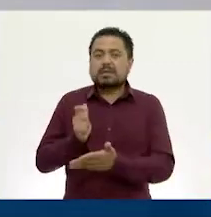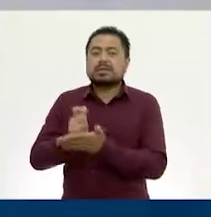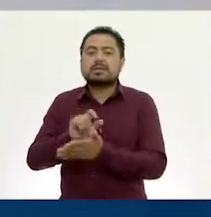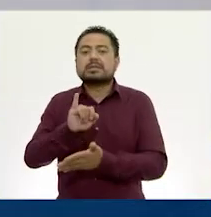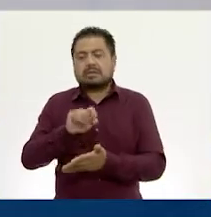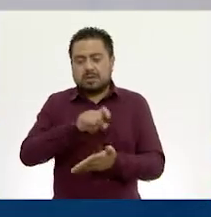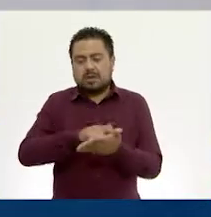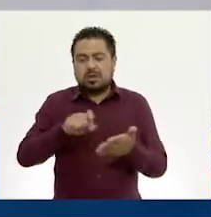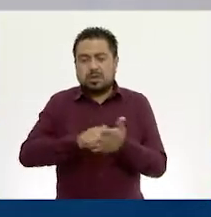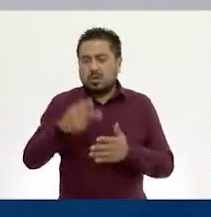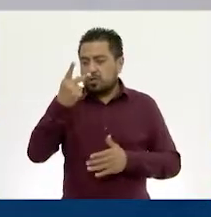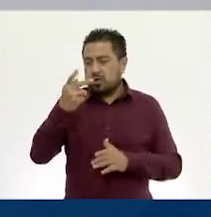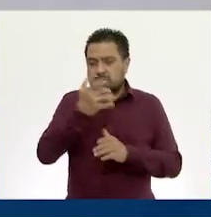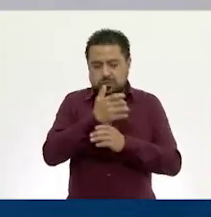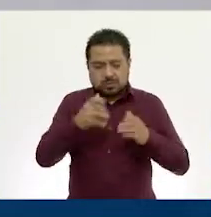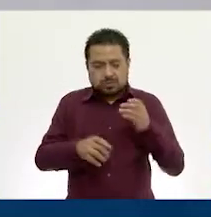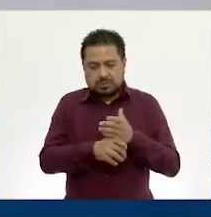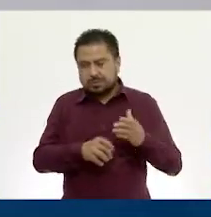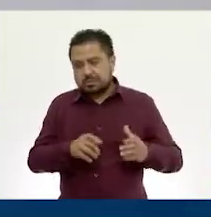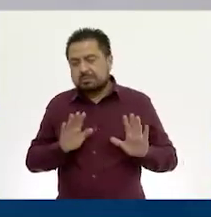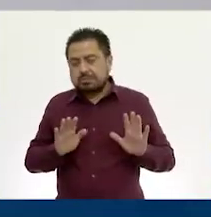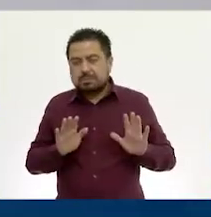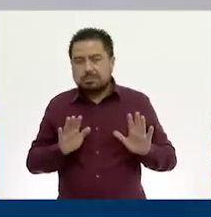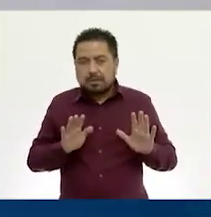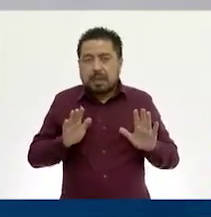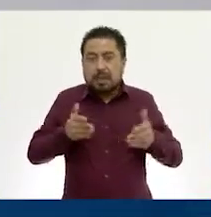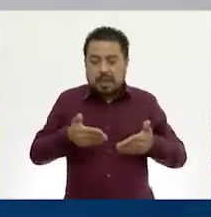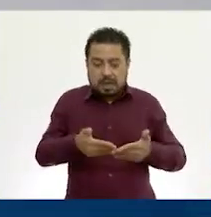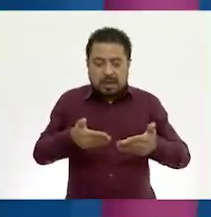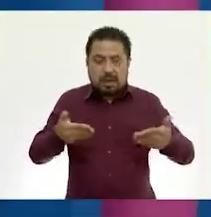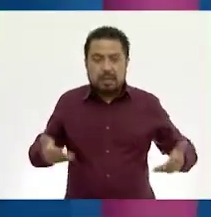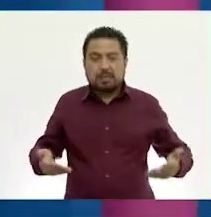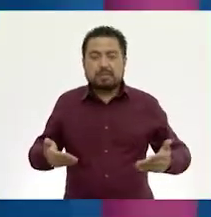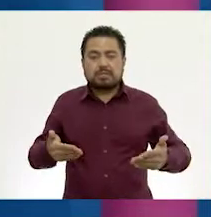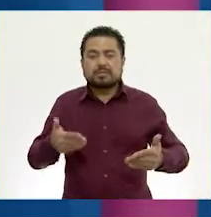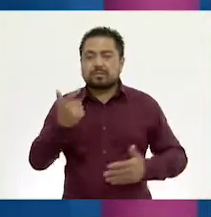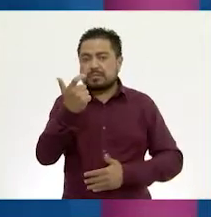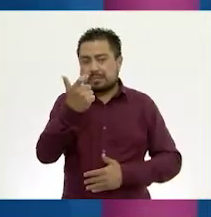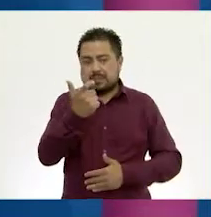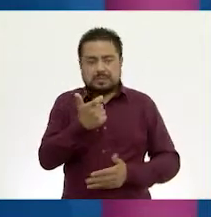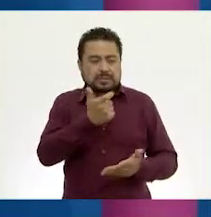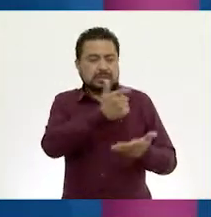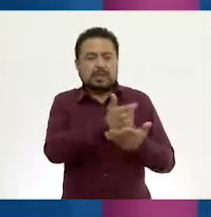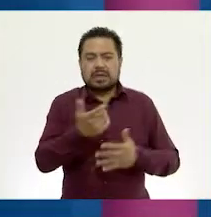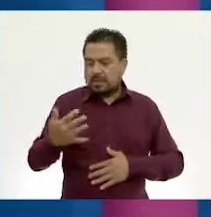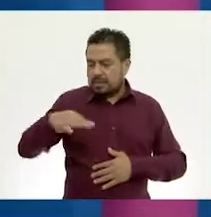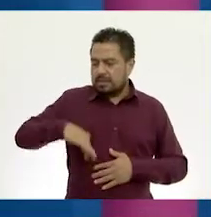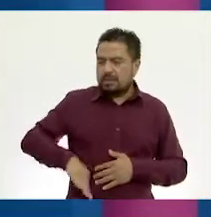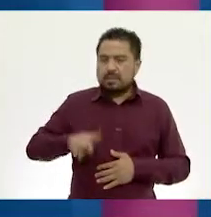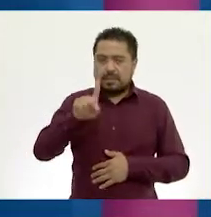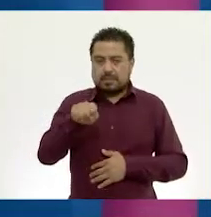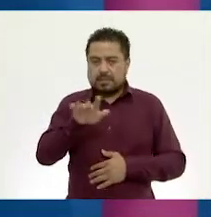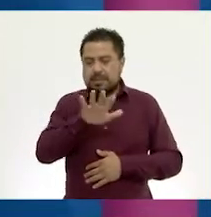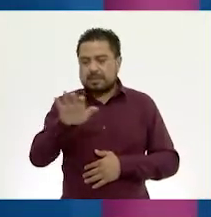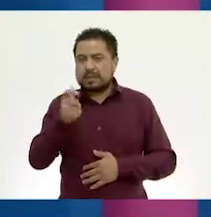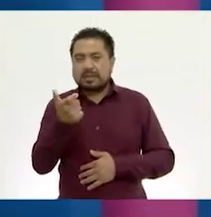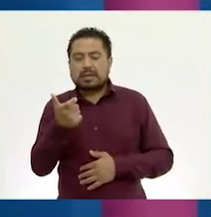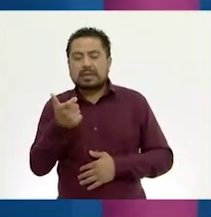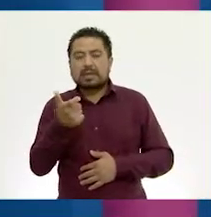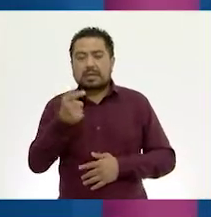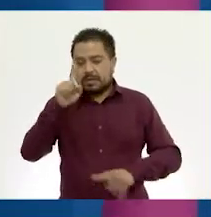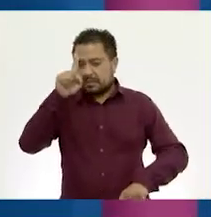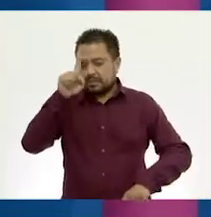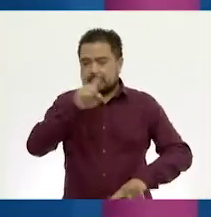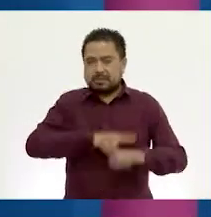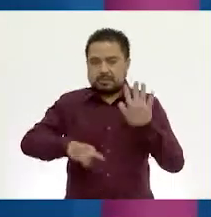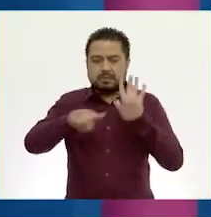compra los dos productos. Y entonces, al dinero que lleva, que son 1500 pesos, le vamos